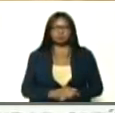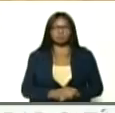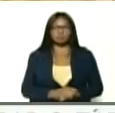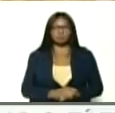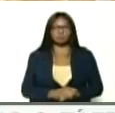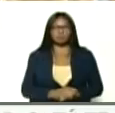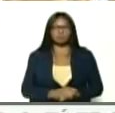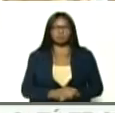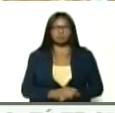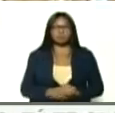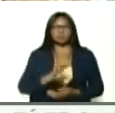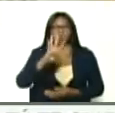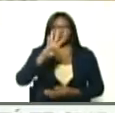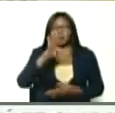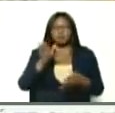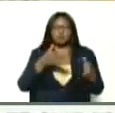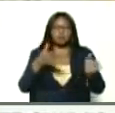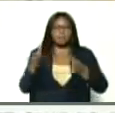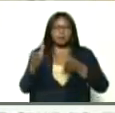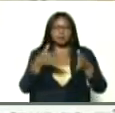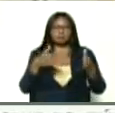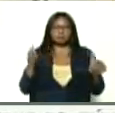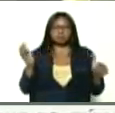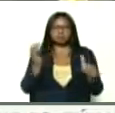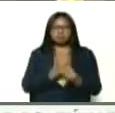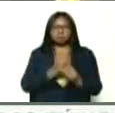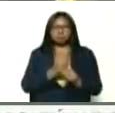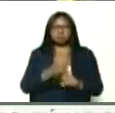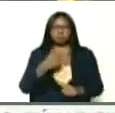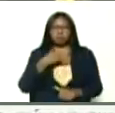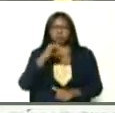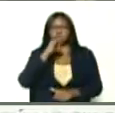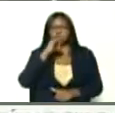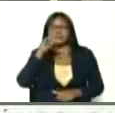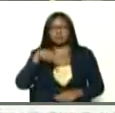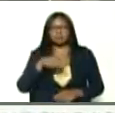el 4 de marzo, yo lo anuncié,